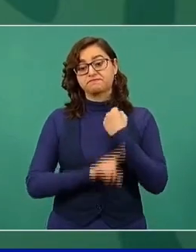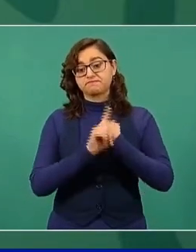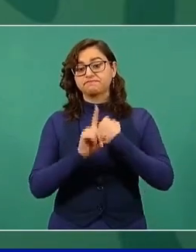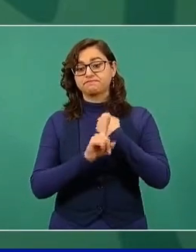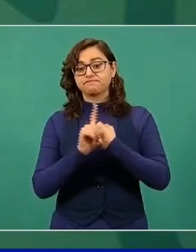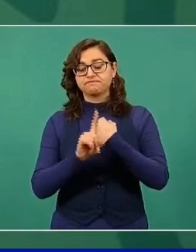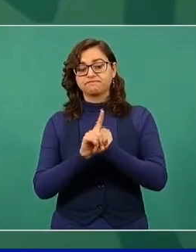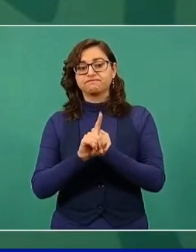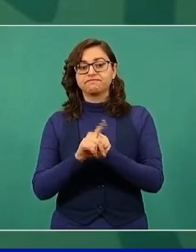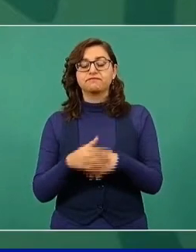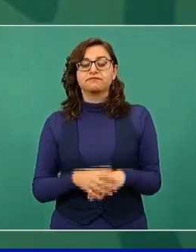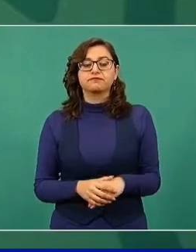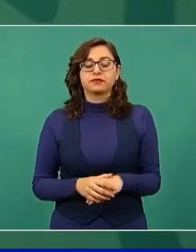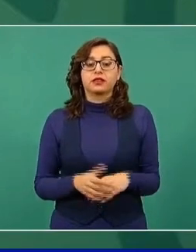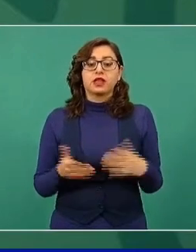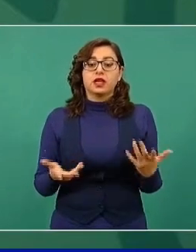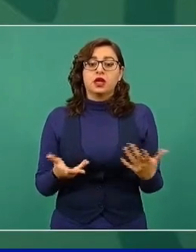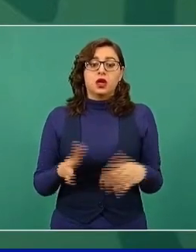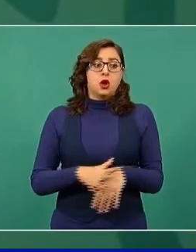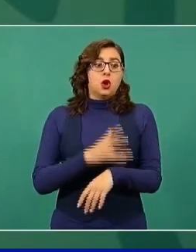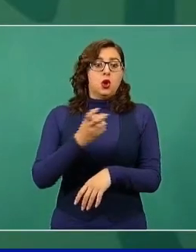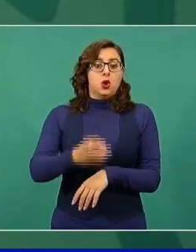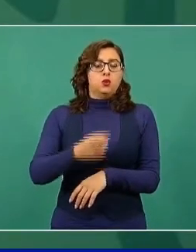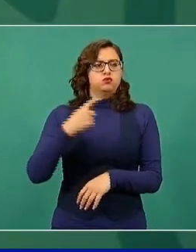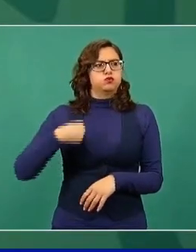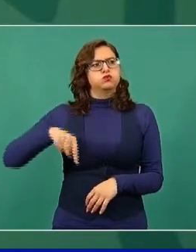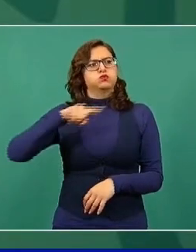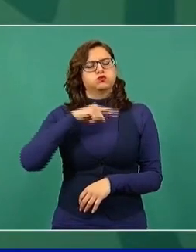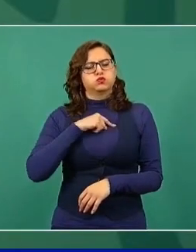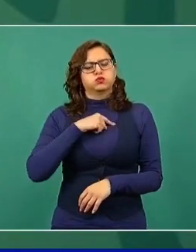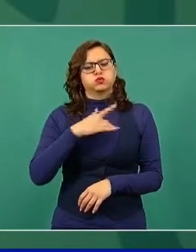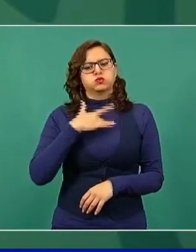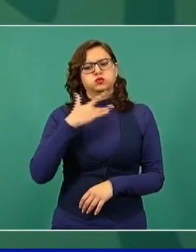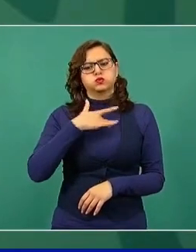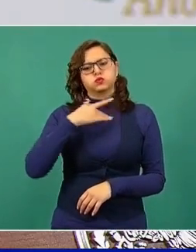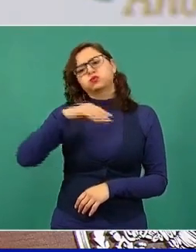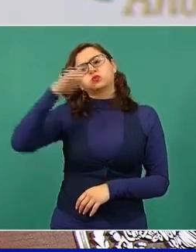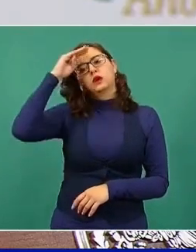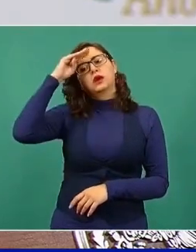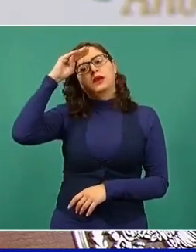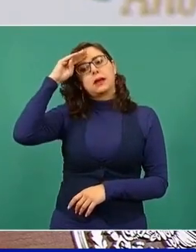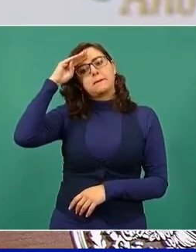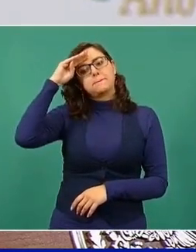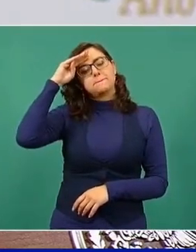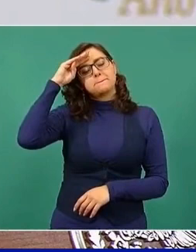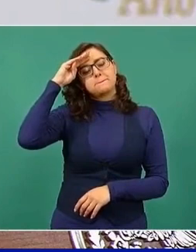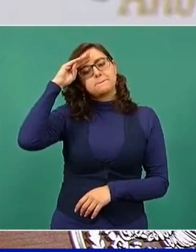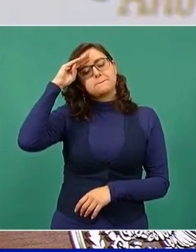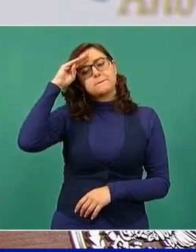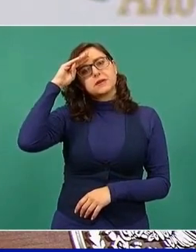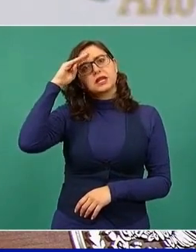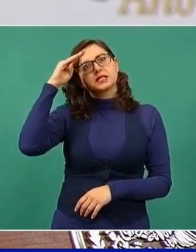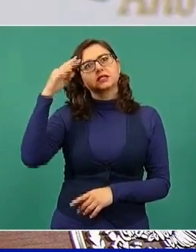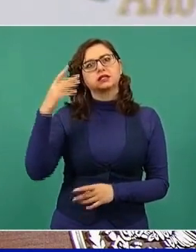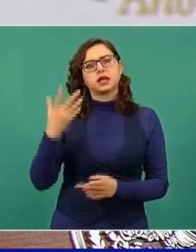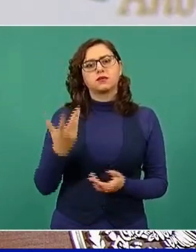Entonces, nosotros pensamos que hay que